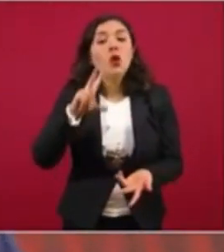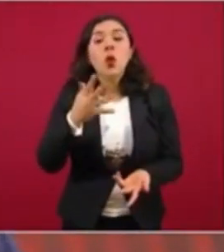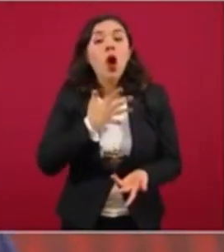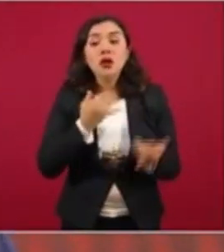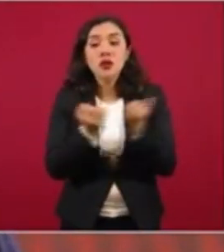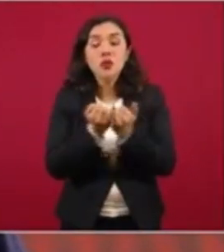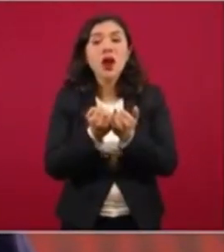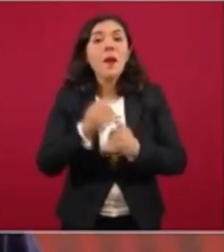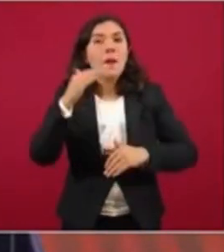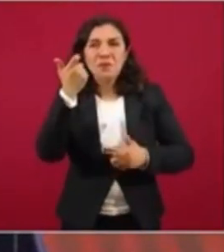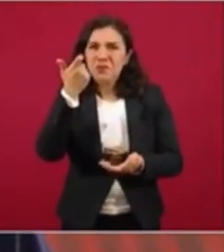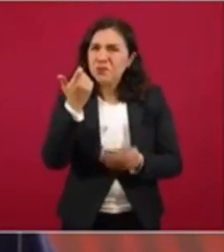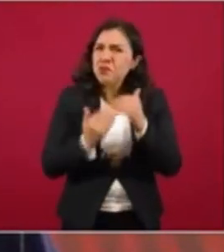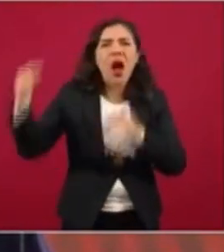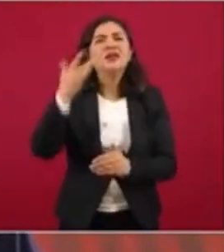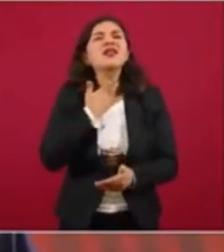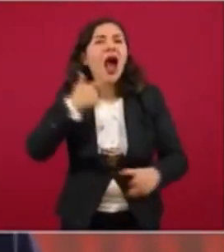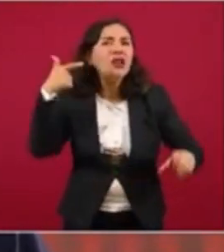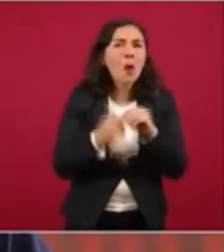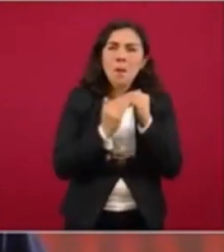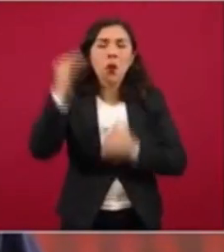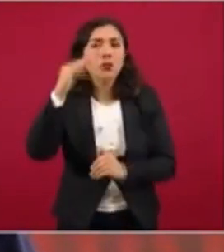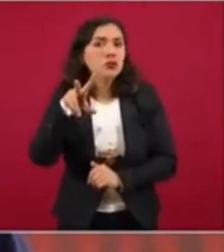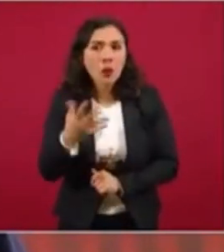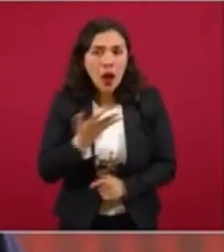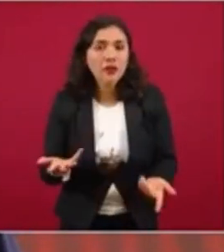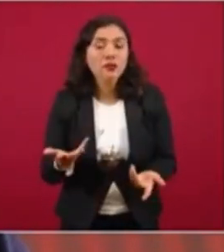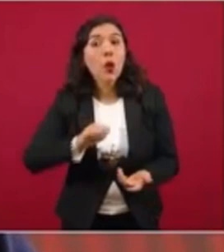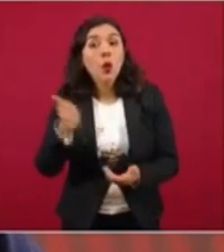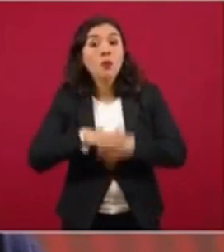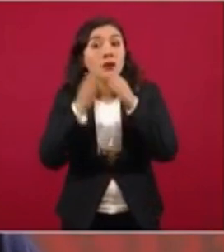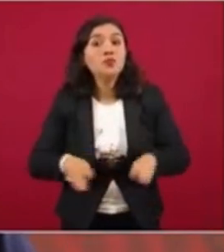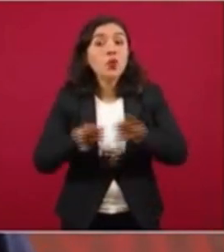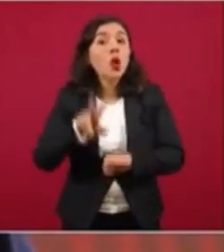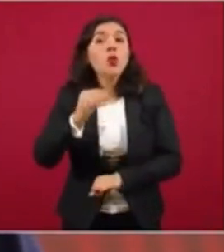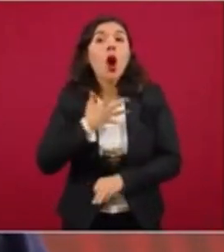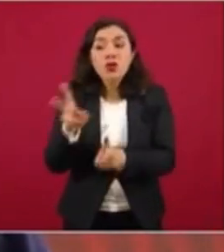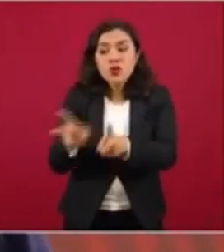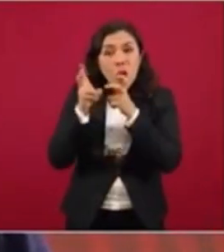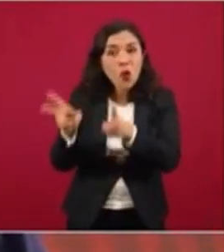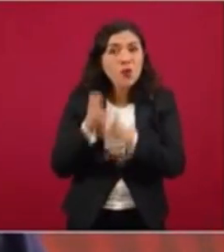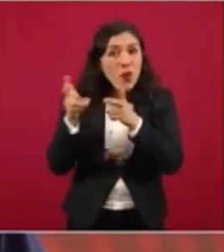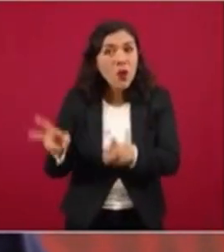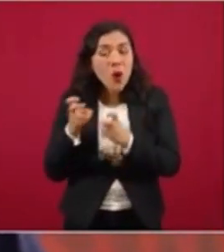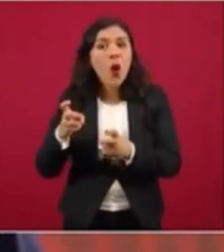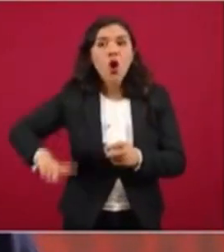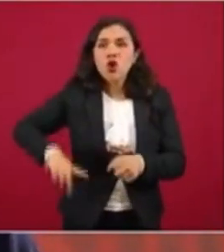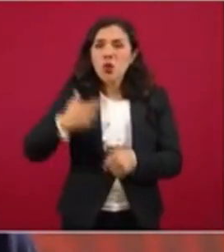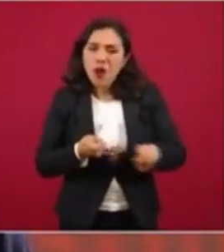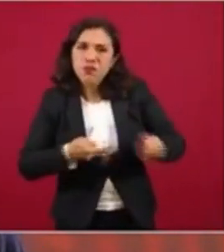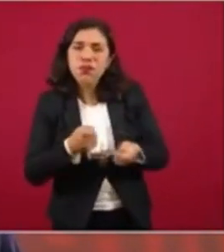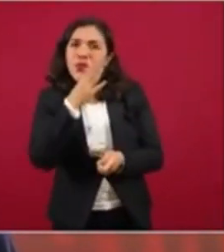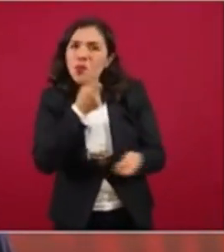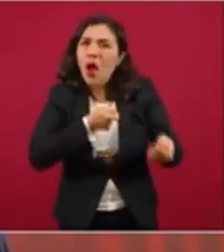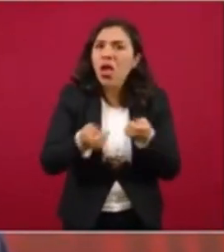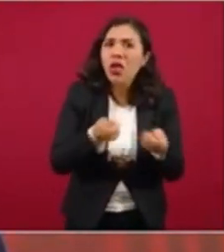Sin gasolinazos, lo más importante, sin asaltos, sin ingobernabilidad,